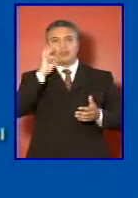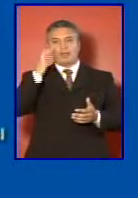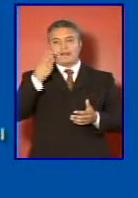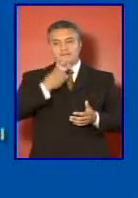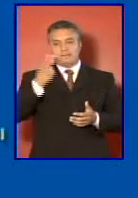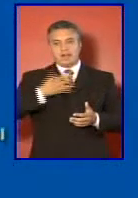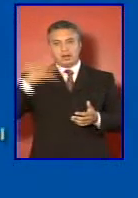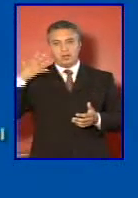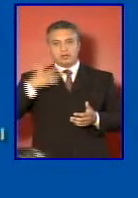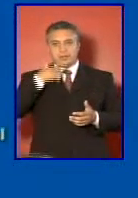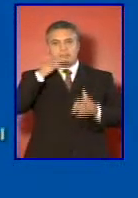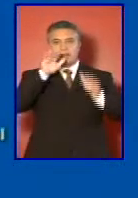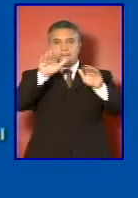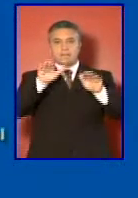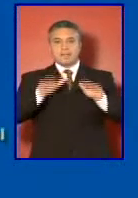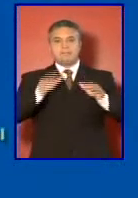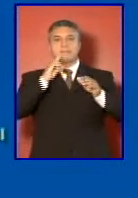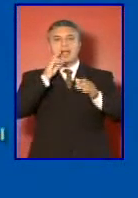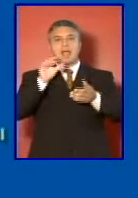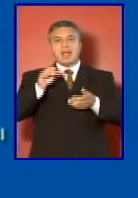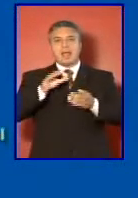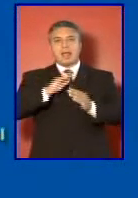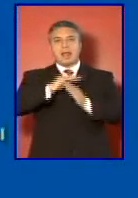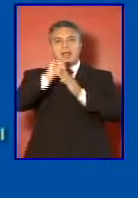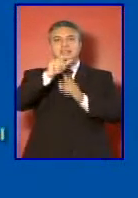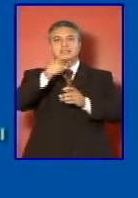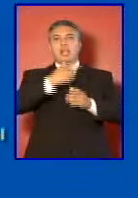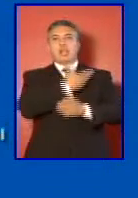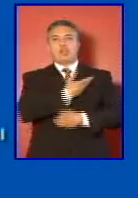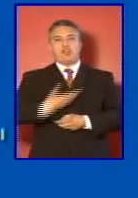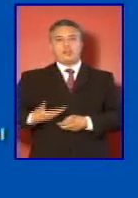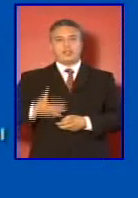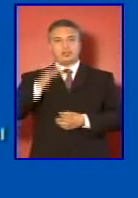capacidades de su misma alianza de gobierno o independientes,